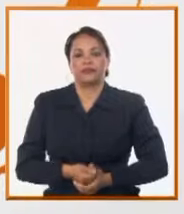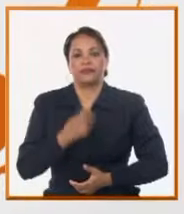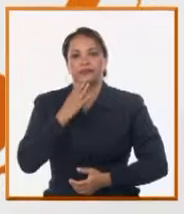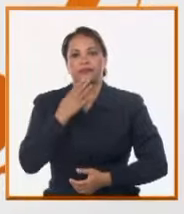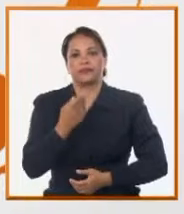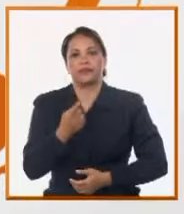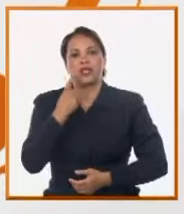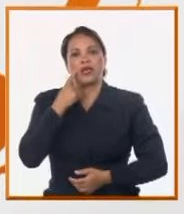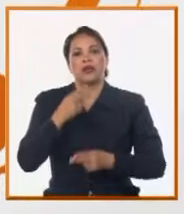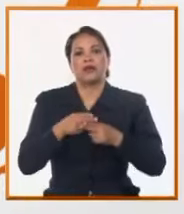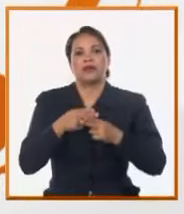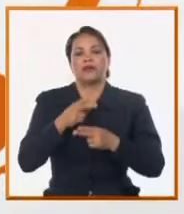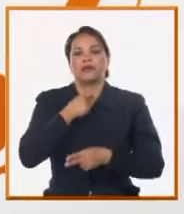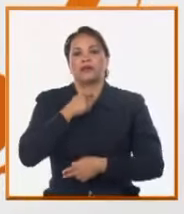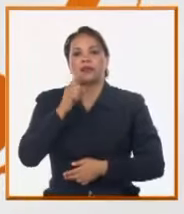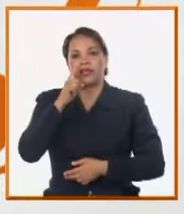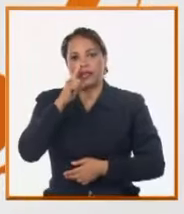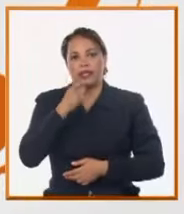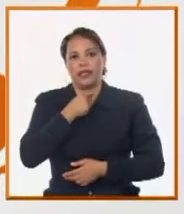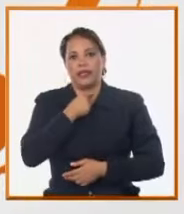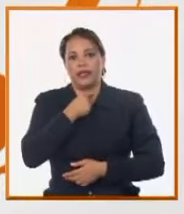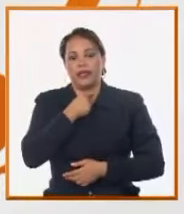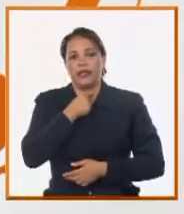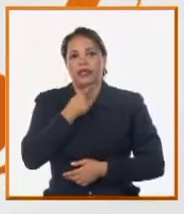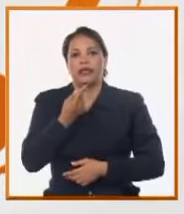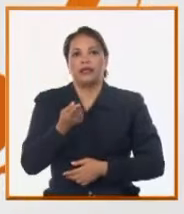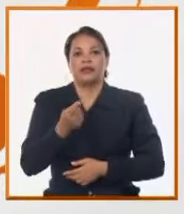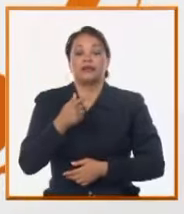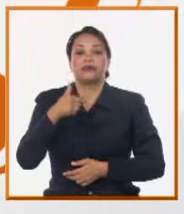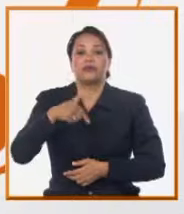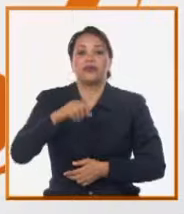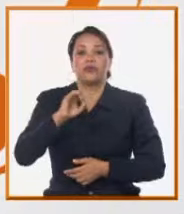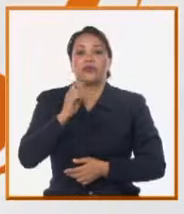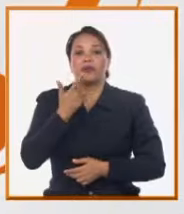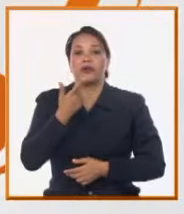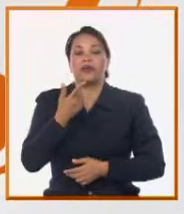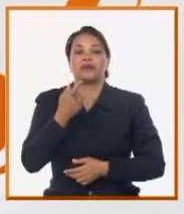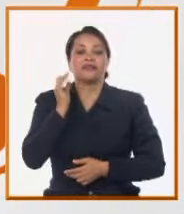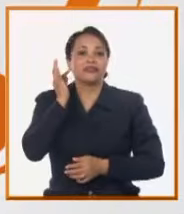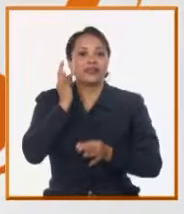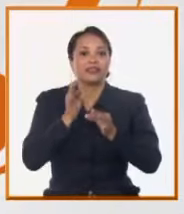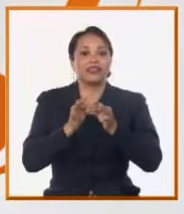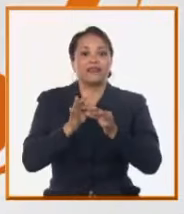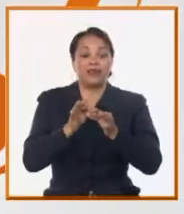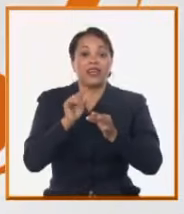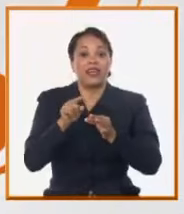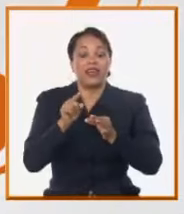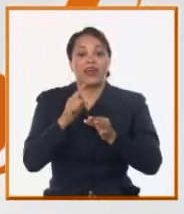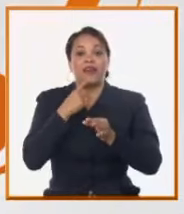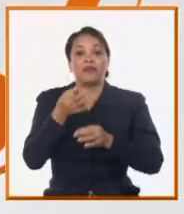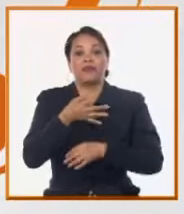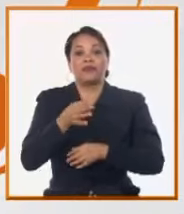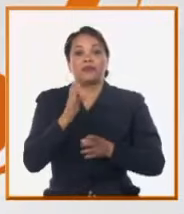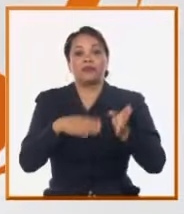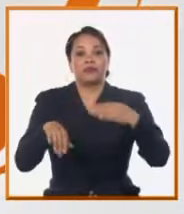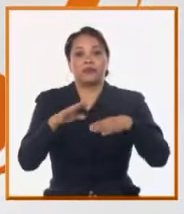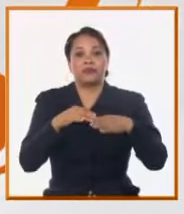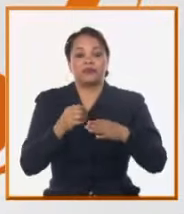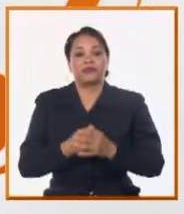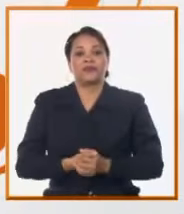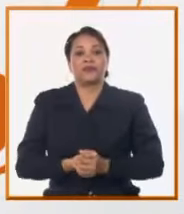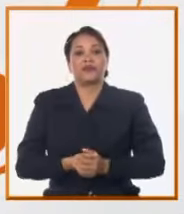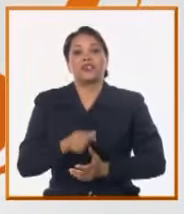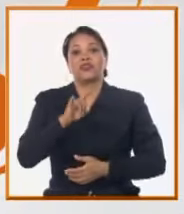Mi nombre es René Medio Rodríguez, vivo en el reparto Juan Manuel Márquez de Santa Fe, municipio Playa, desde que secó la empresa Aguas del Oeste, en el año